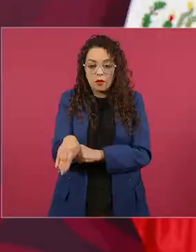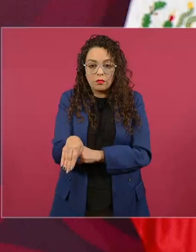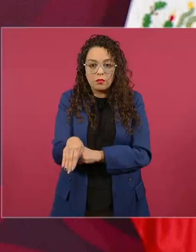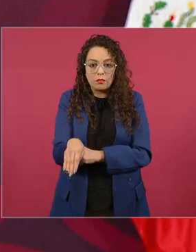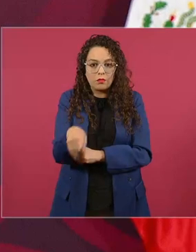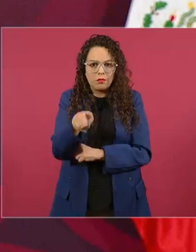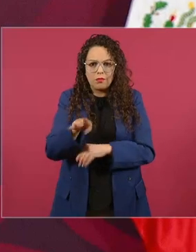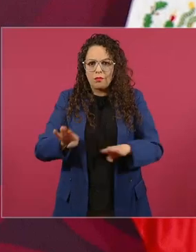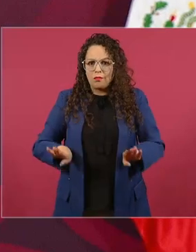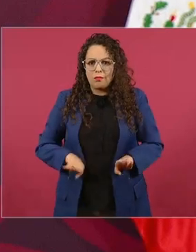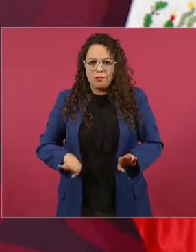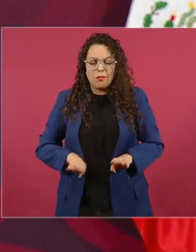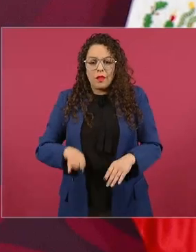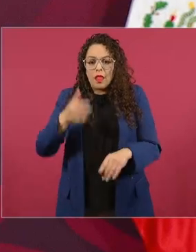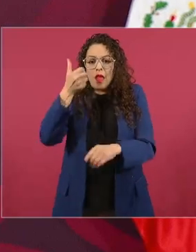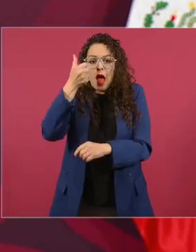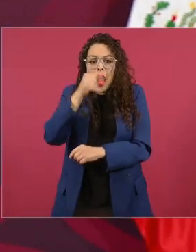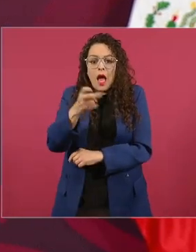entonces